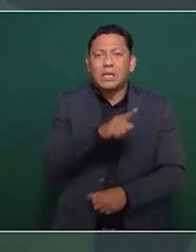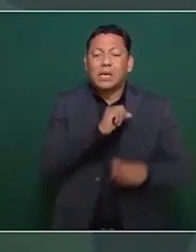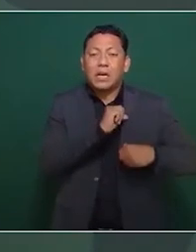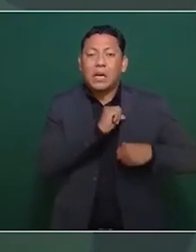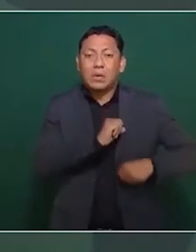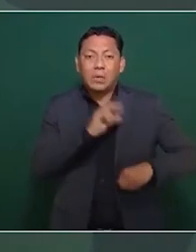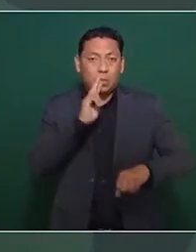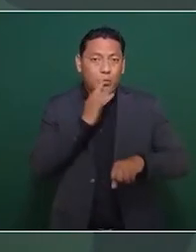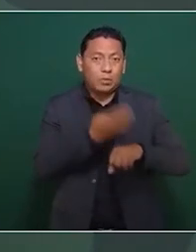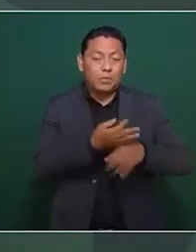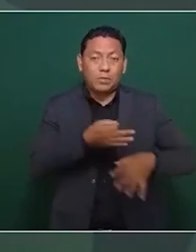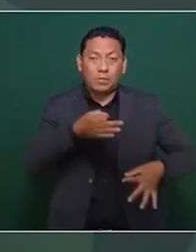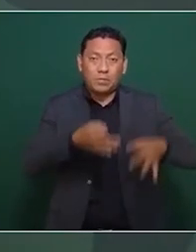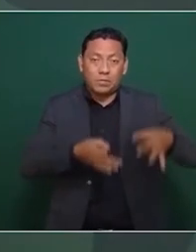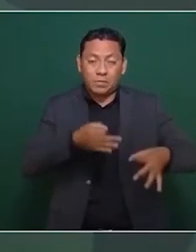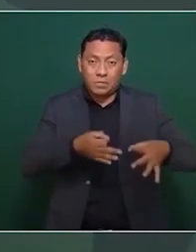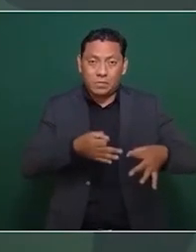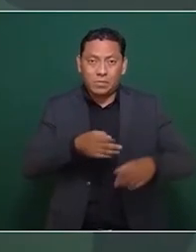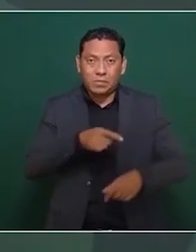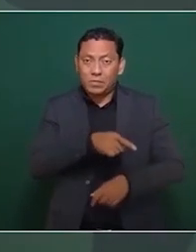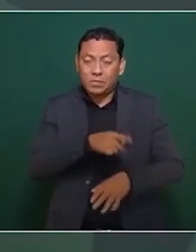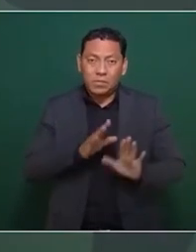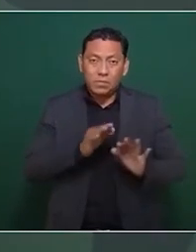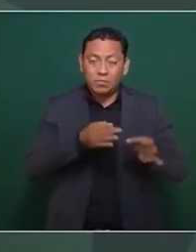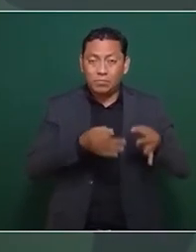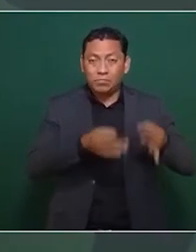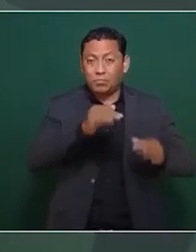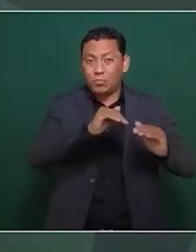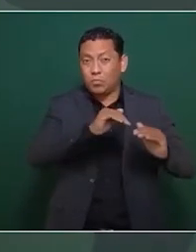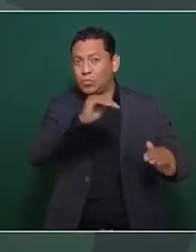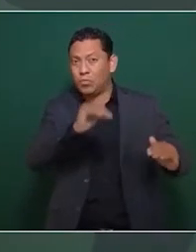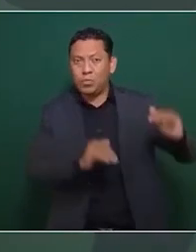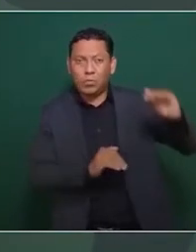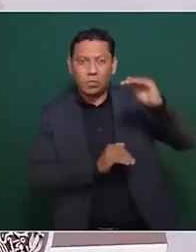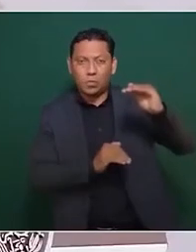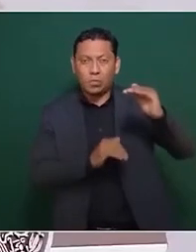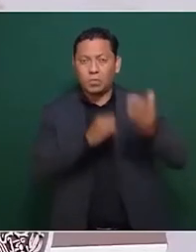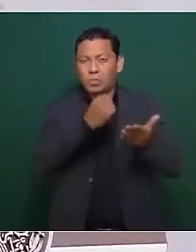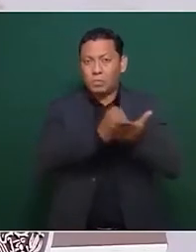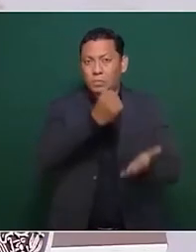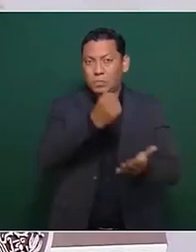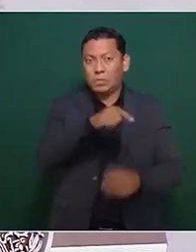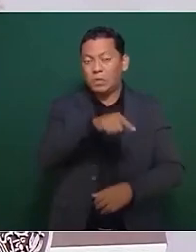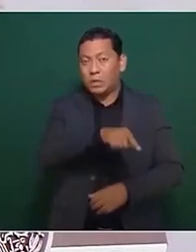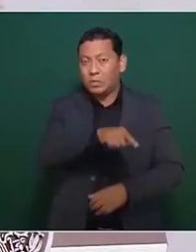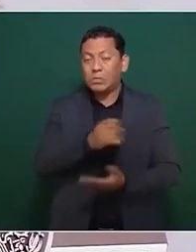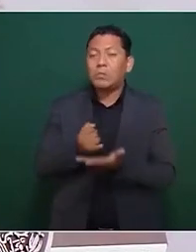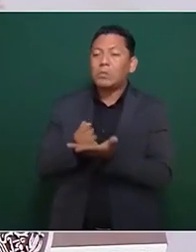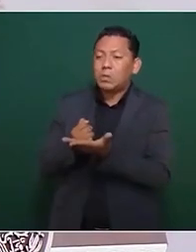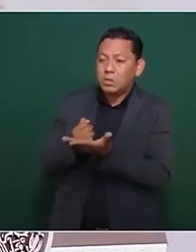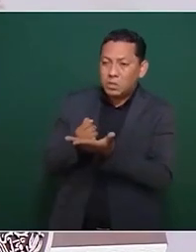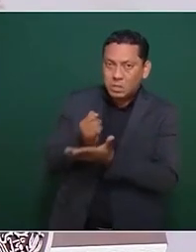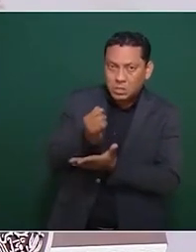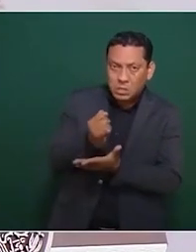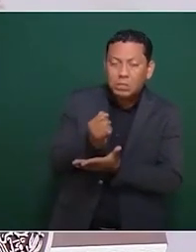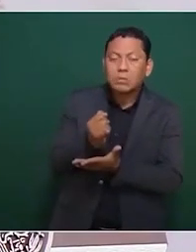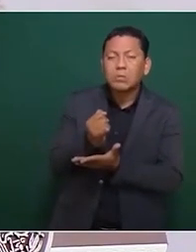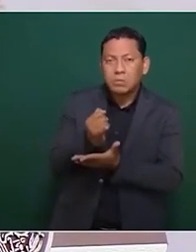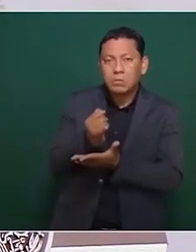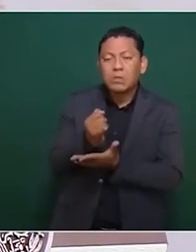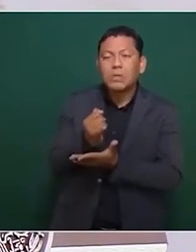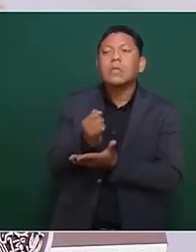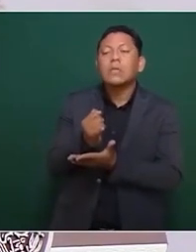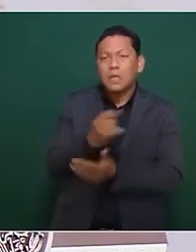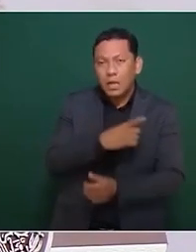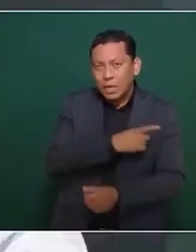en este caso la corte haya decidido que